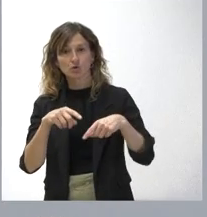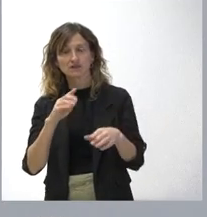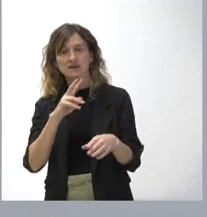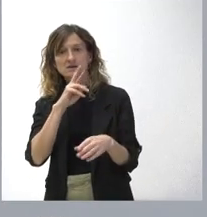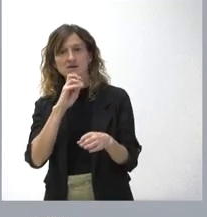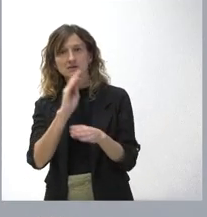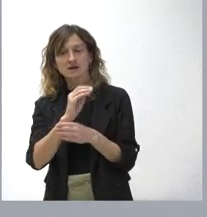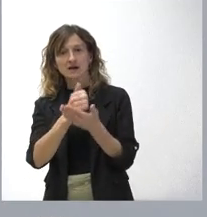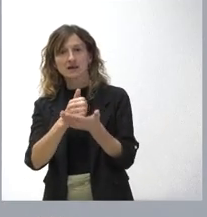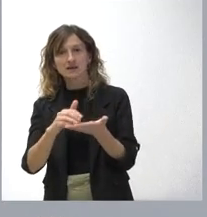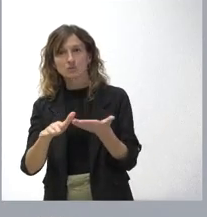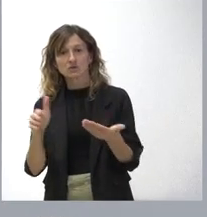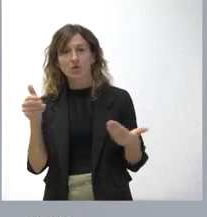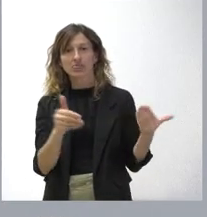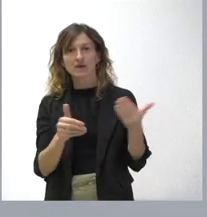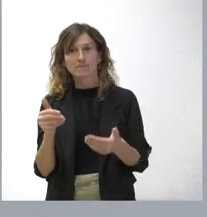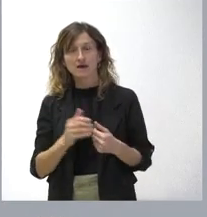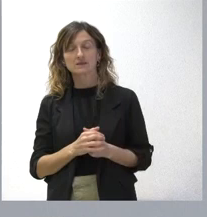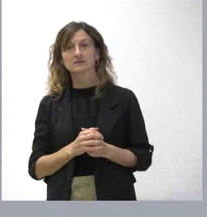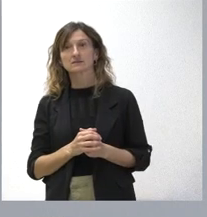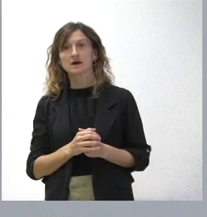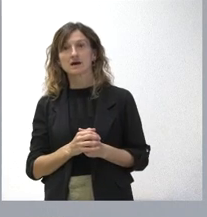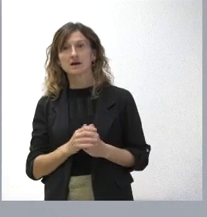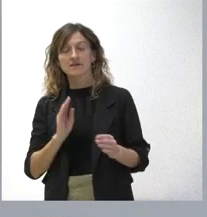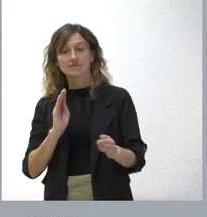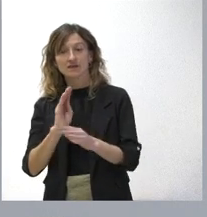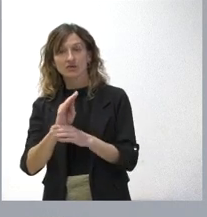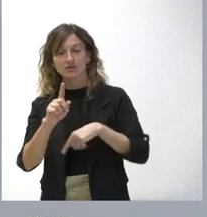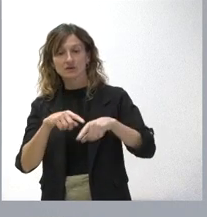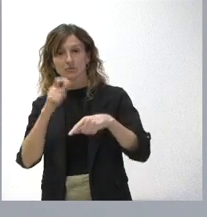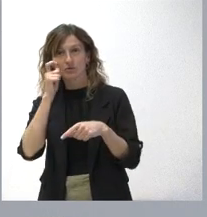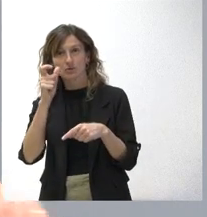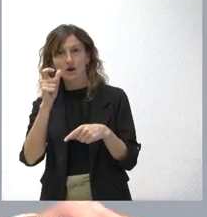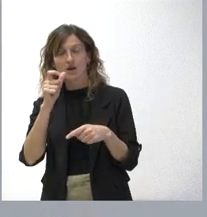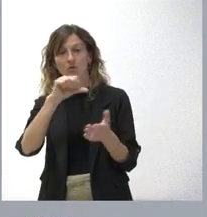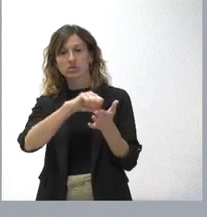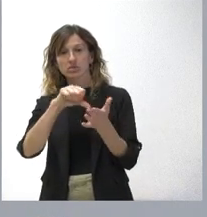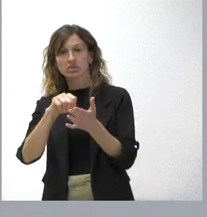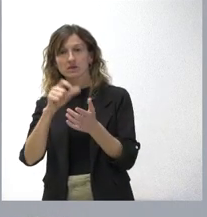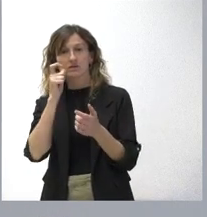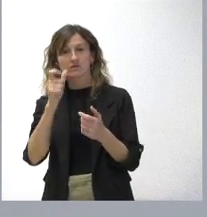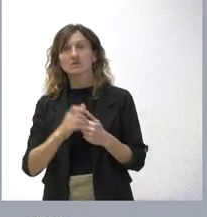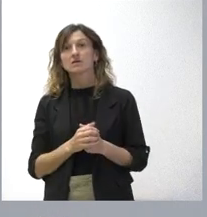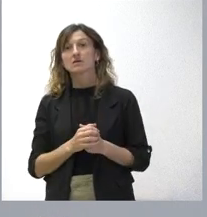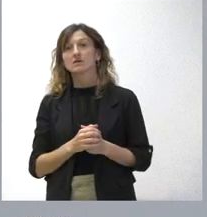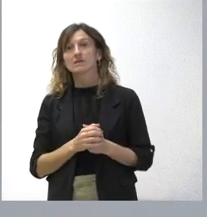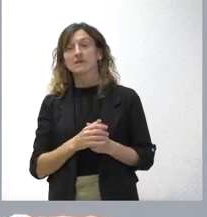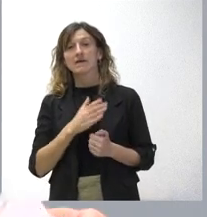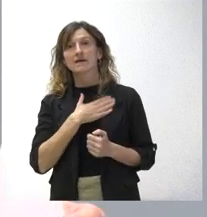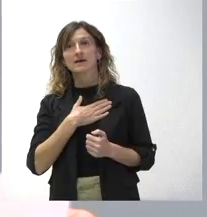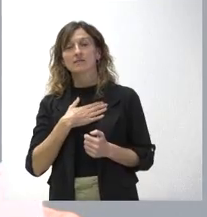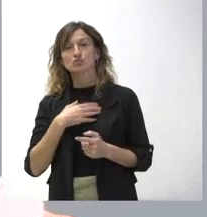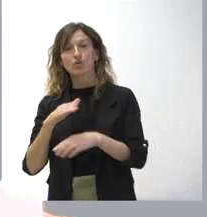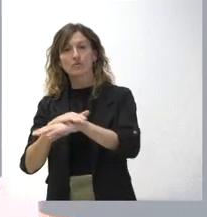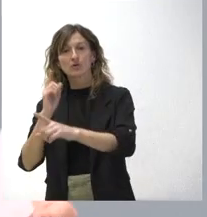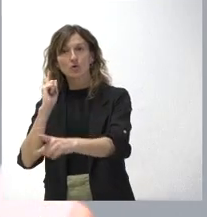sea gratuito el transporte a la demanda, para financiar el transporte rural o el transporte interurbano, es por lo que le decimos al Gobierno que estamos en contra de que